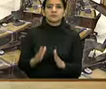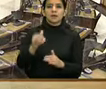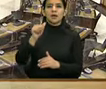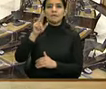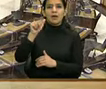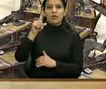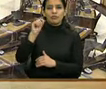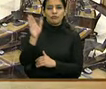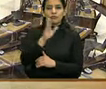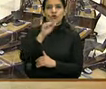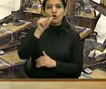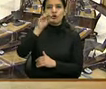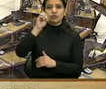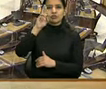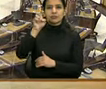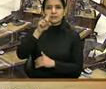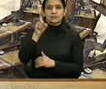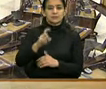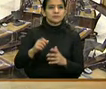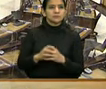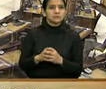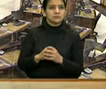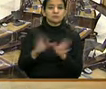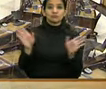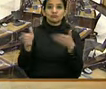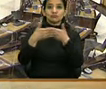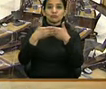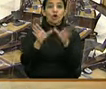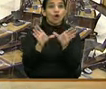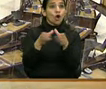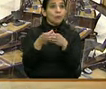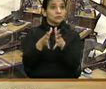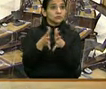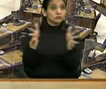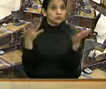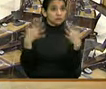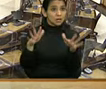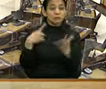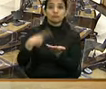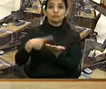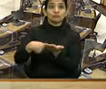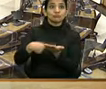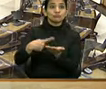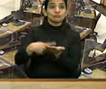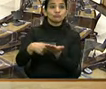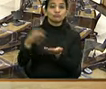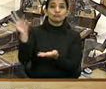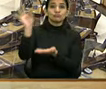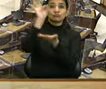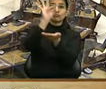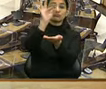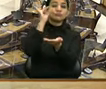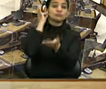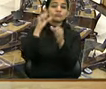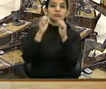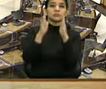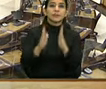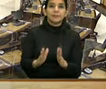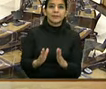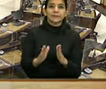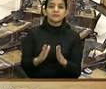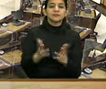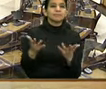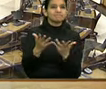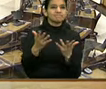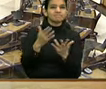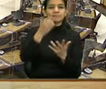Ortiz. Cerrada la Comisión General, se abre el debate y se otorga el uso de la palabra a la asambleísta por Santo Domingo